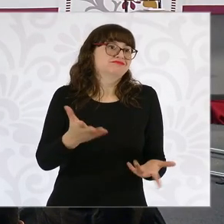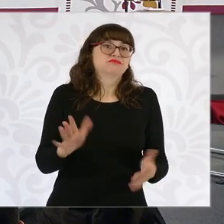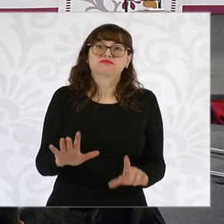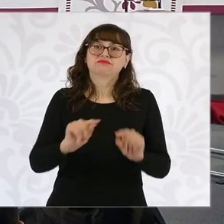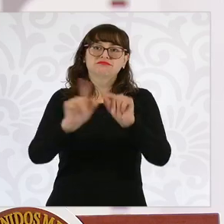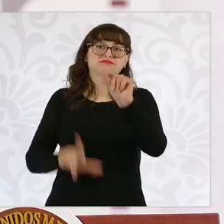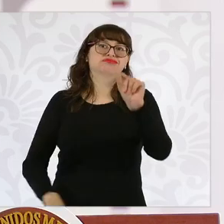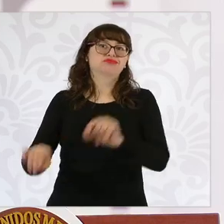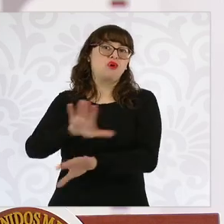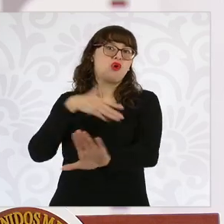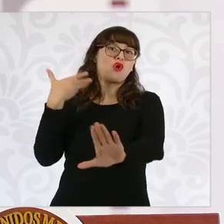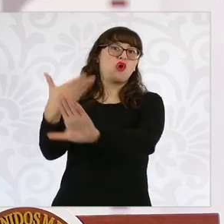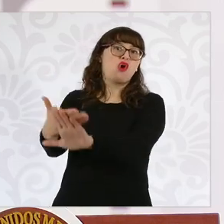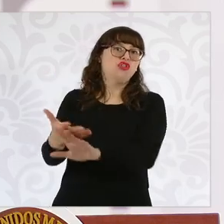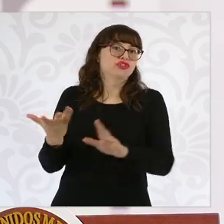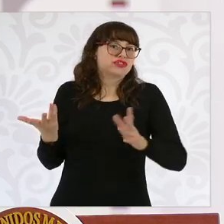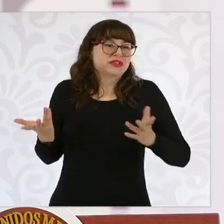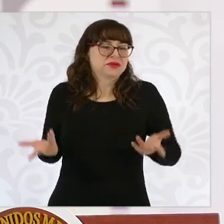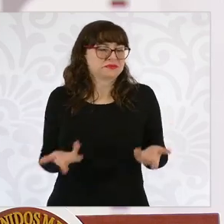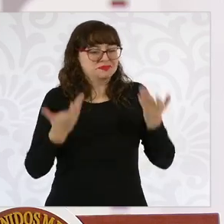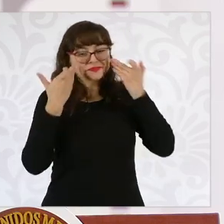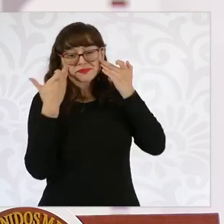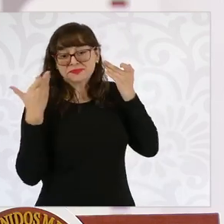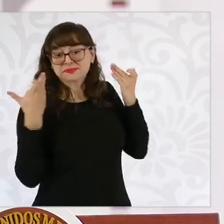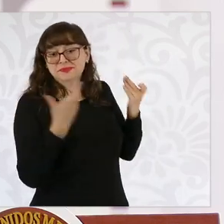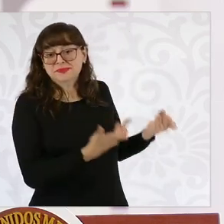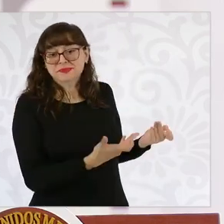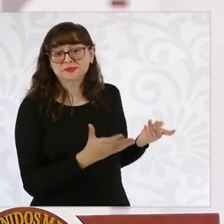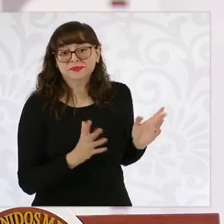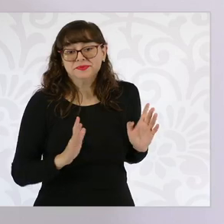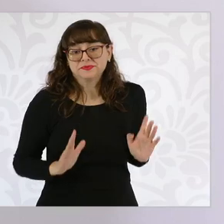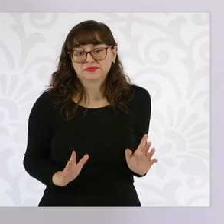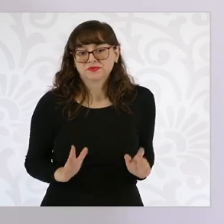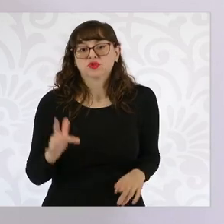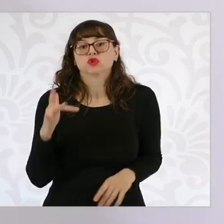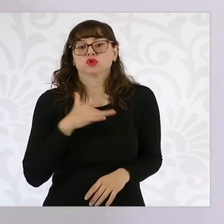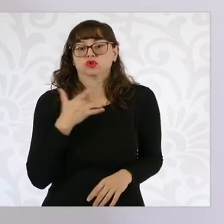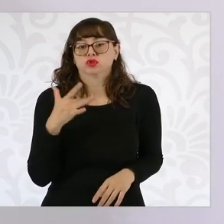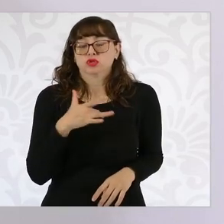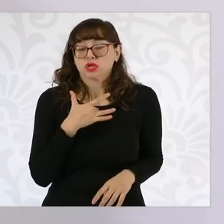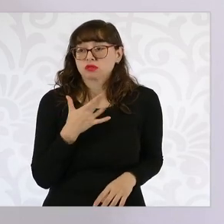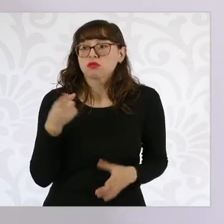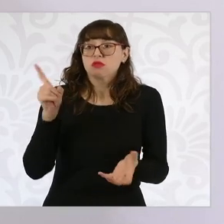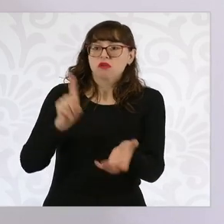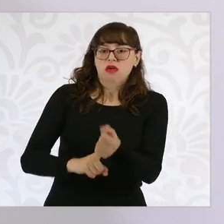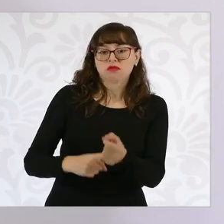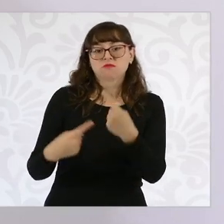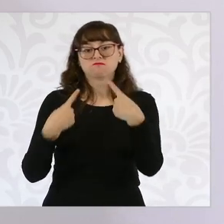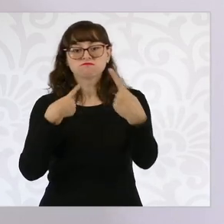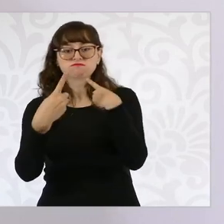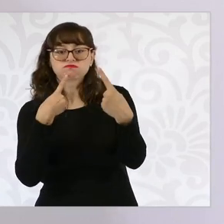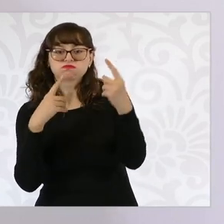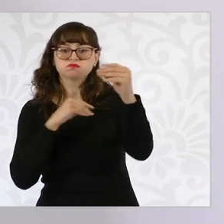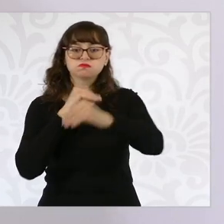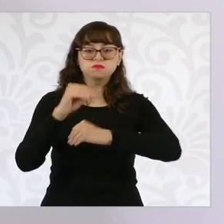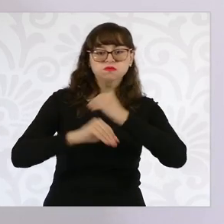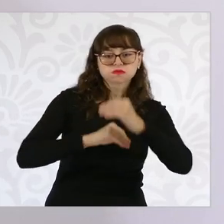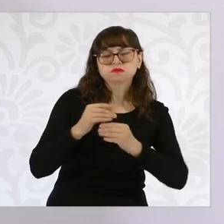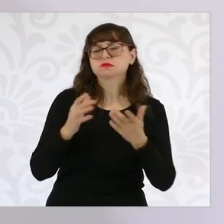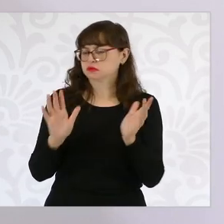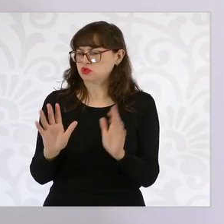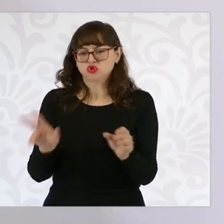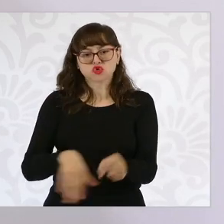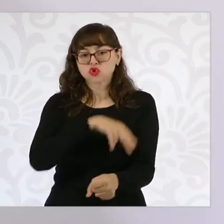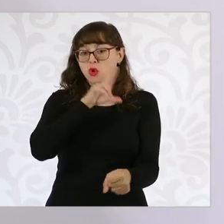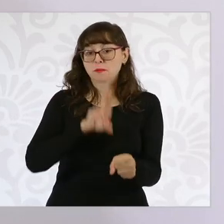los debates y en la contraposición de ideas, pues es legítimo, pero esta es una reforma que busca el bienestar del